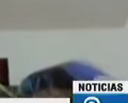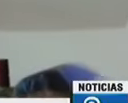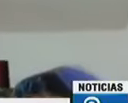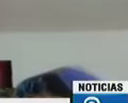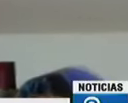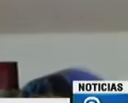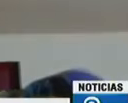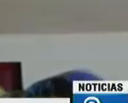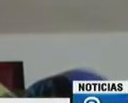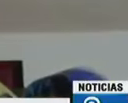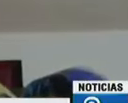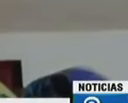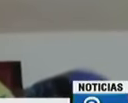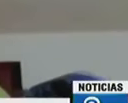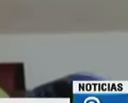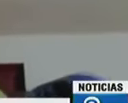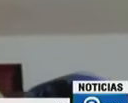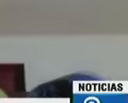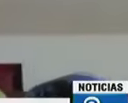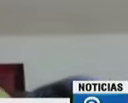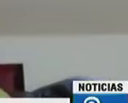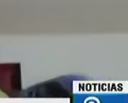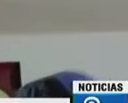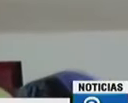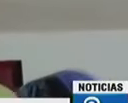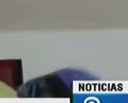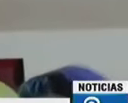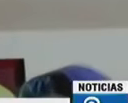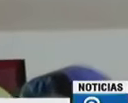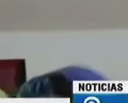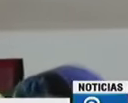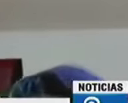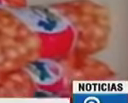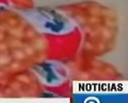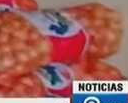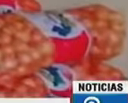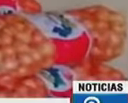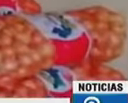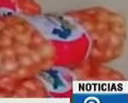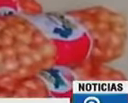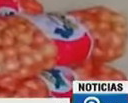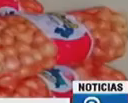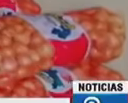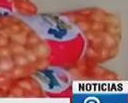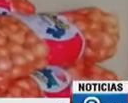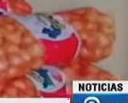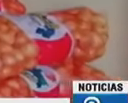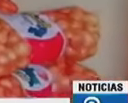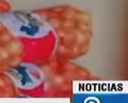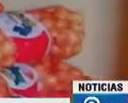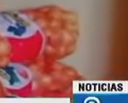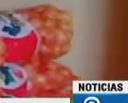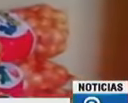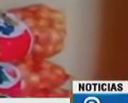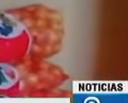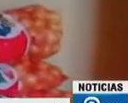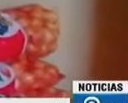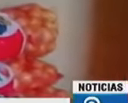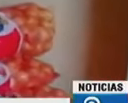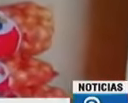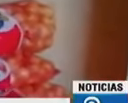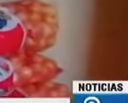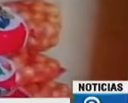incluidos dentro del plan de alimentos todo esto entra a reforzar de mejor manera lo que es la llegada de alimentos a las familias en la provincia de Veraguas